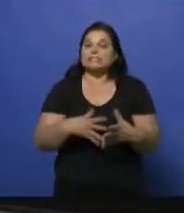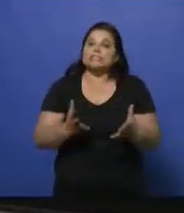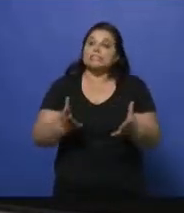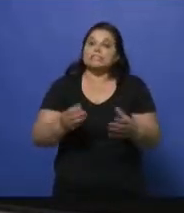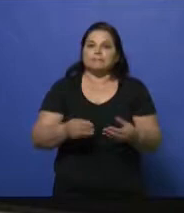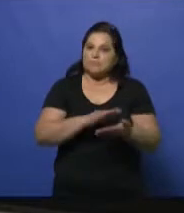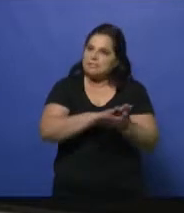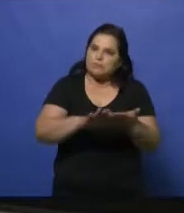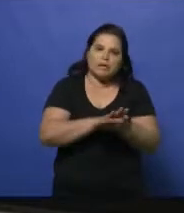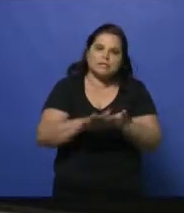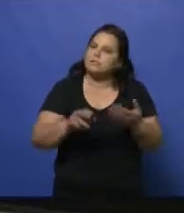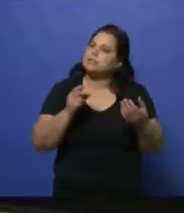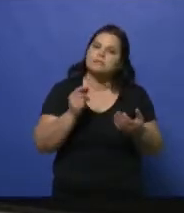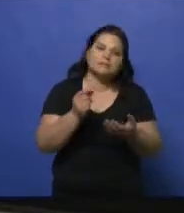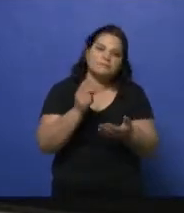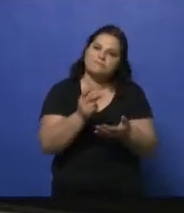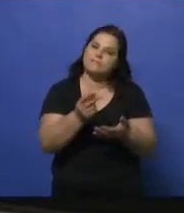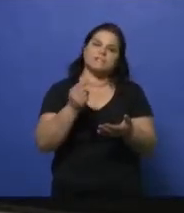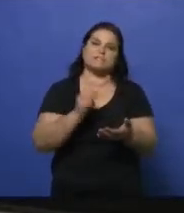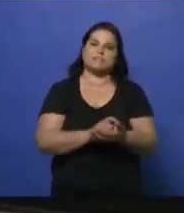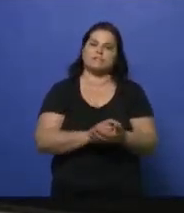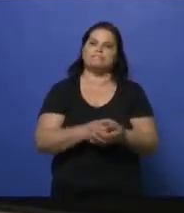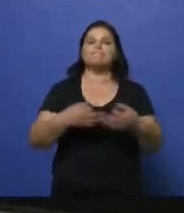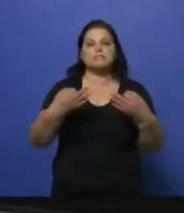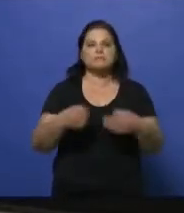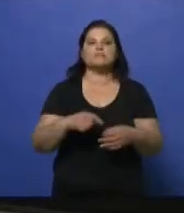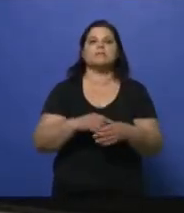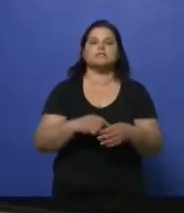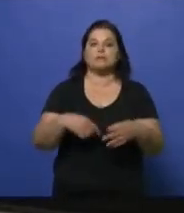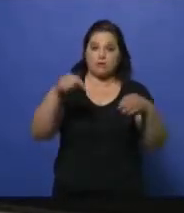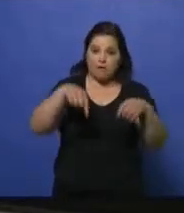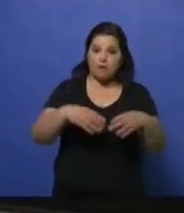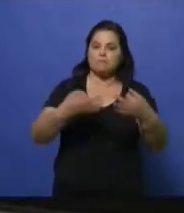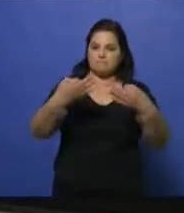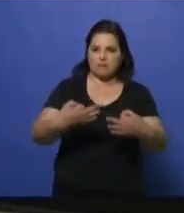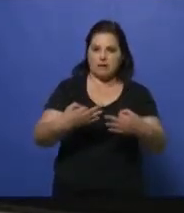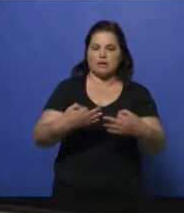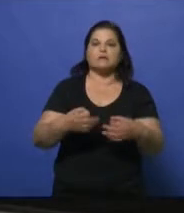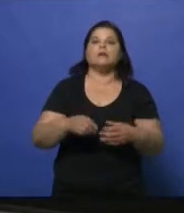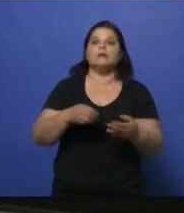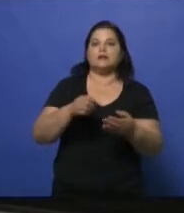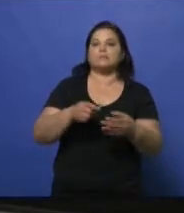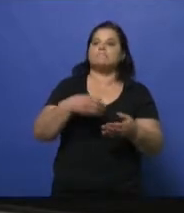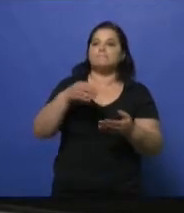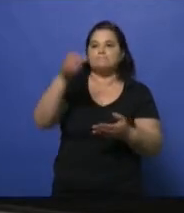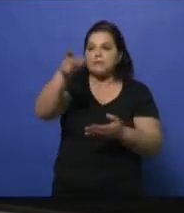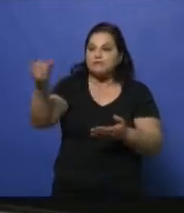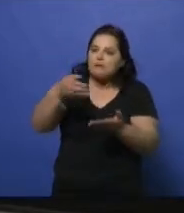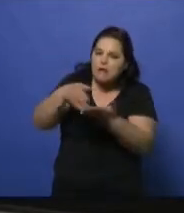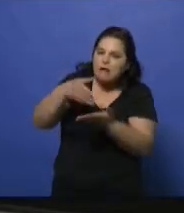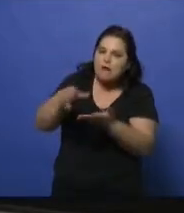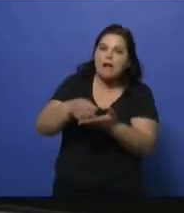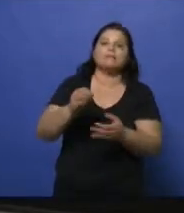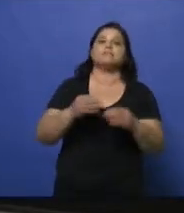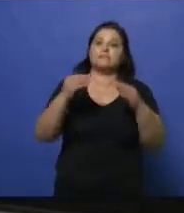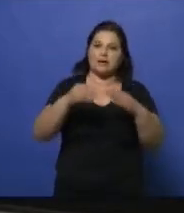de forma mucha más rápida. La información, entonces, es realmente más que buena. Los evacuados ya han dejado el centro de evacuación, están todos